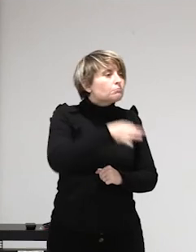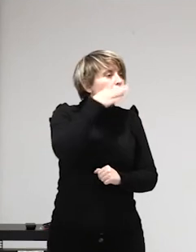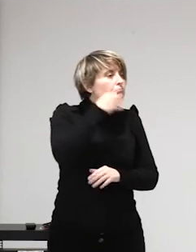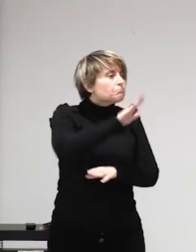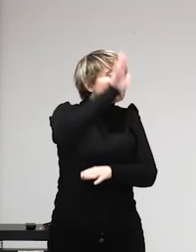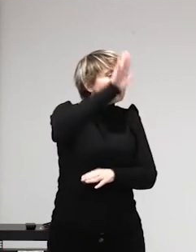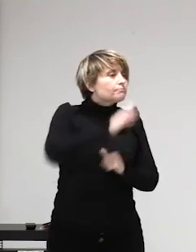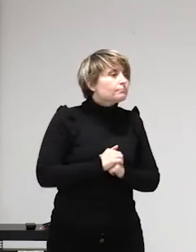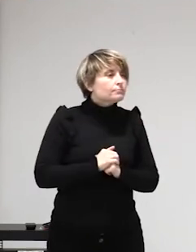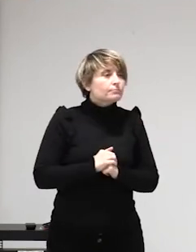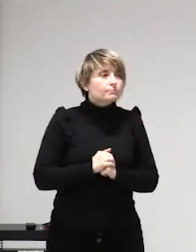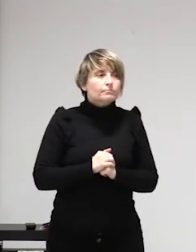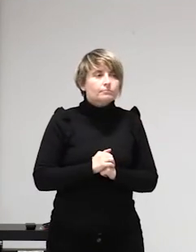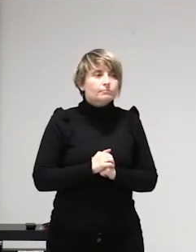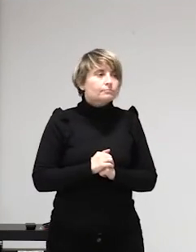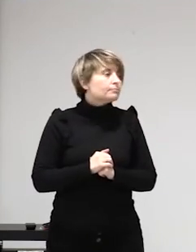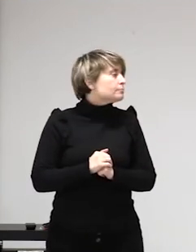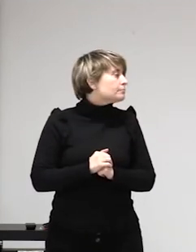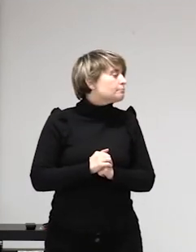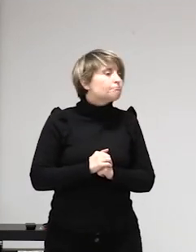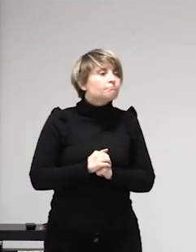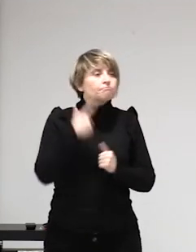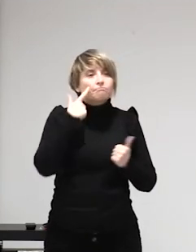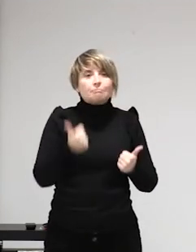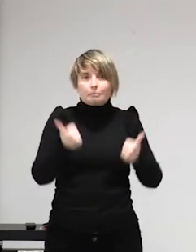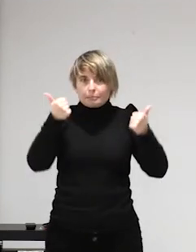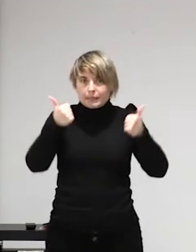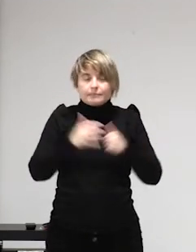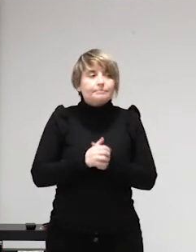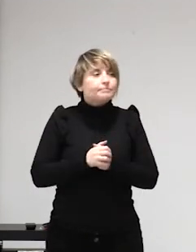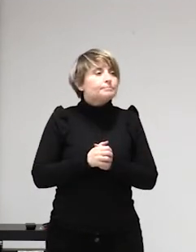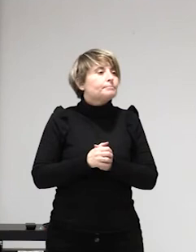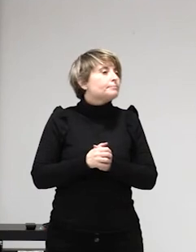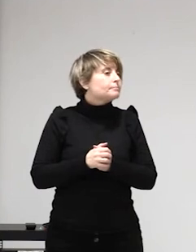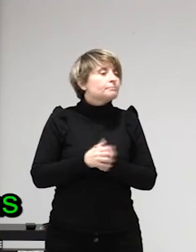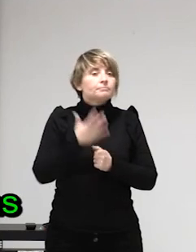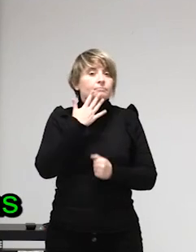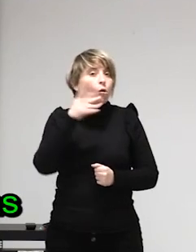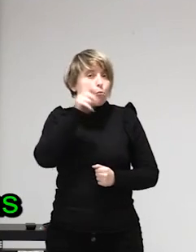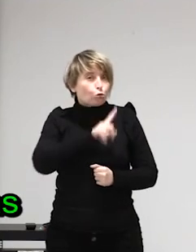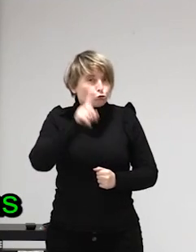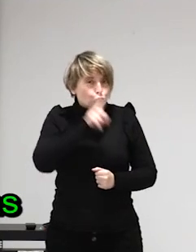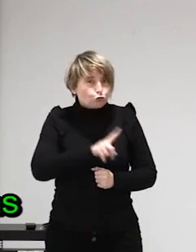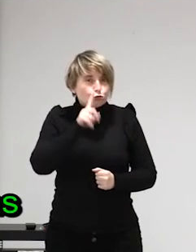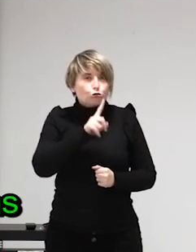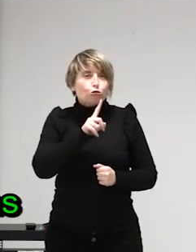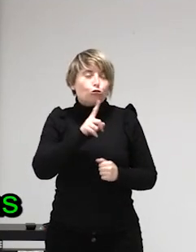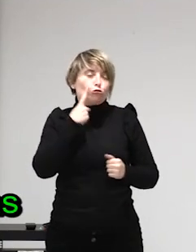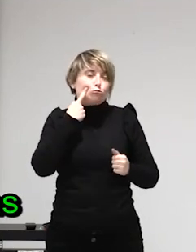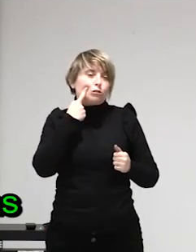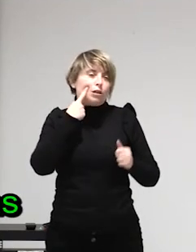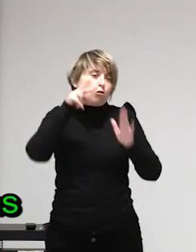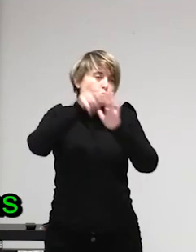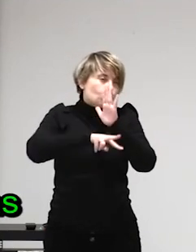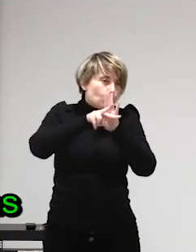ya en la exclusión social o a punto de entrar en ese margen de exclusión social pues habría muchas menos personas